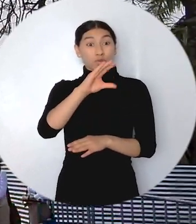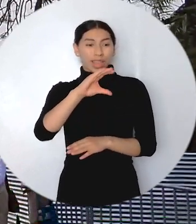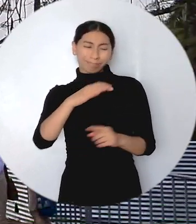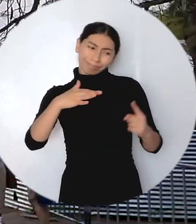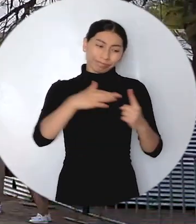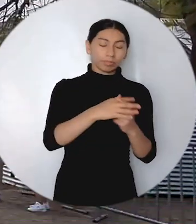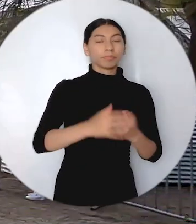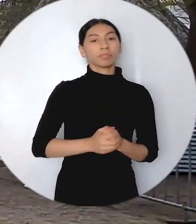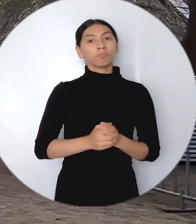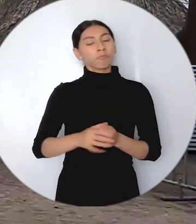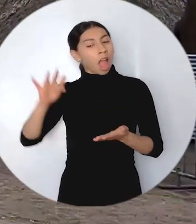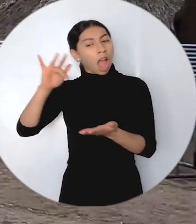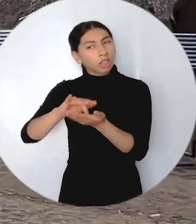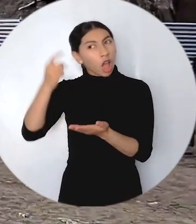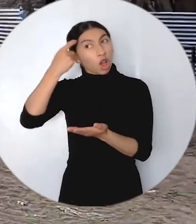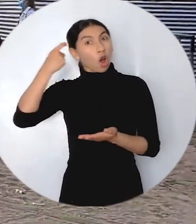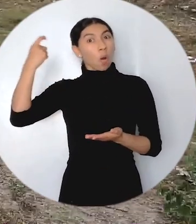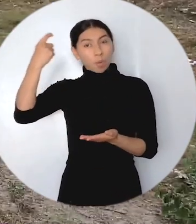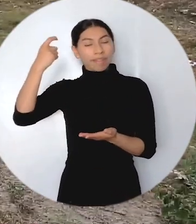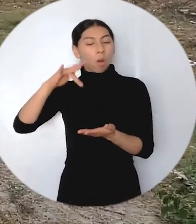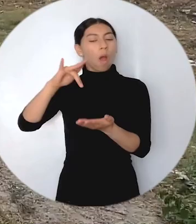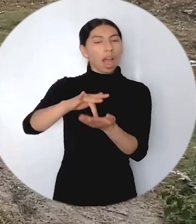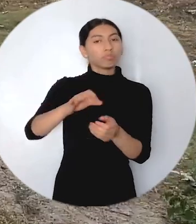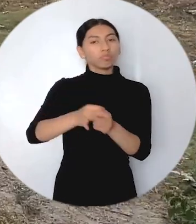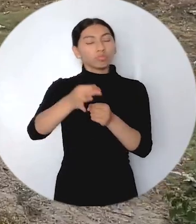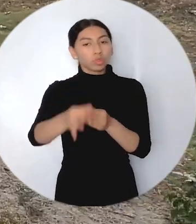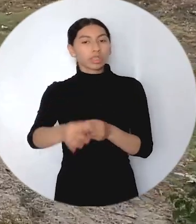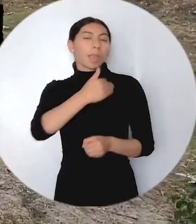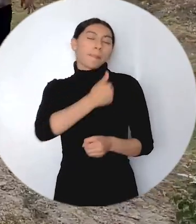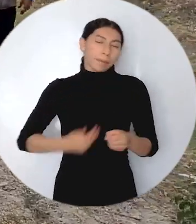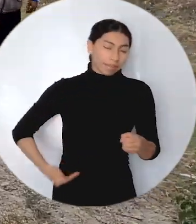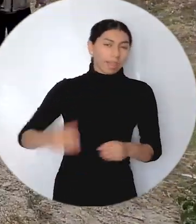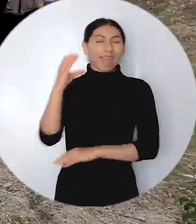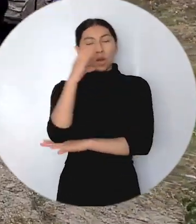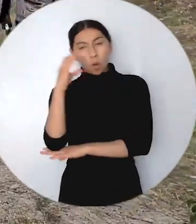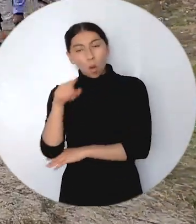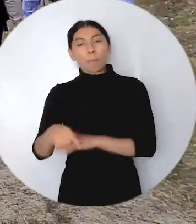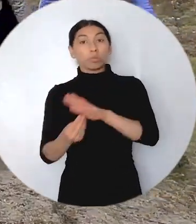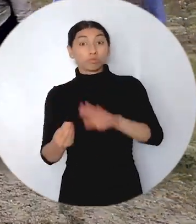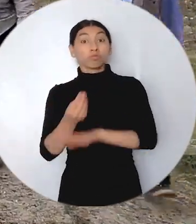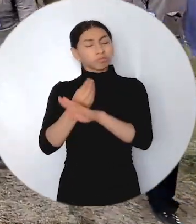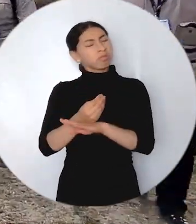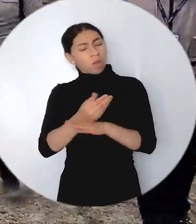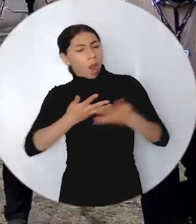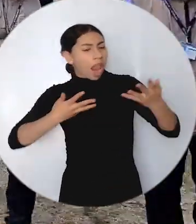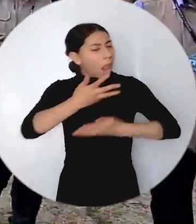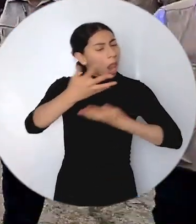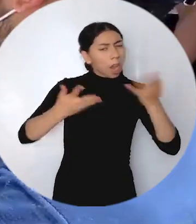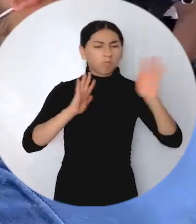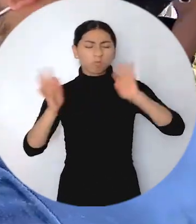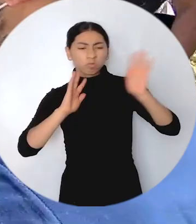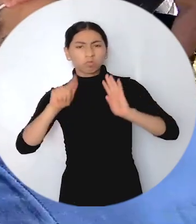Encabezado por el presidente Iván Duque, el gobierno nacional llegó a este corregimiento de El Carmen de Bolívar para adelantar un diálogo con el sujeto de reparación